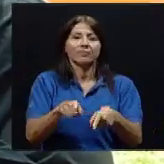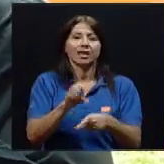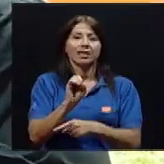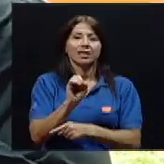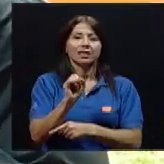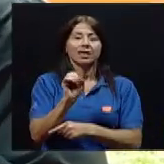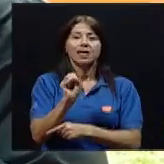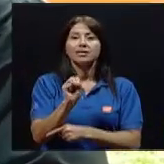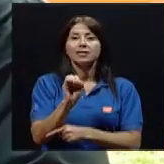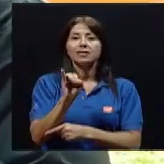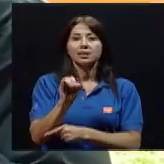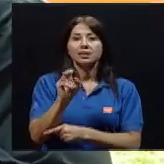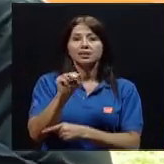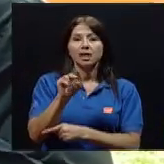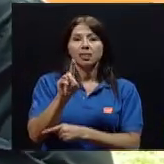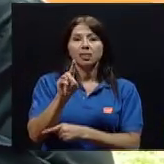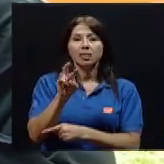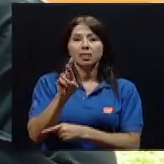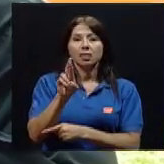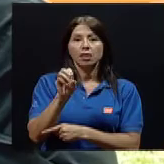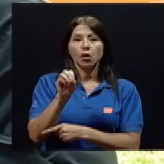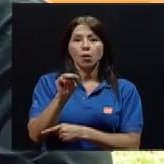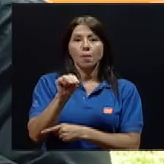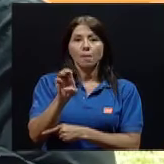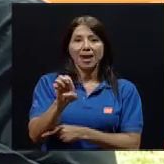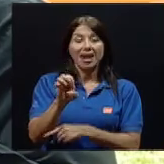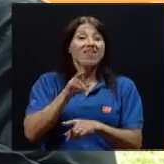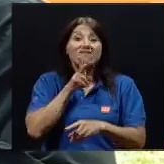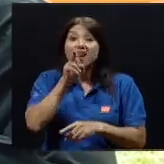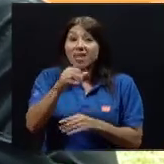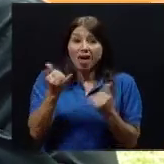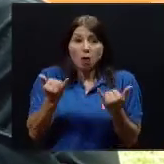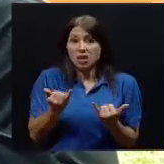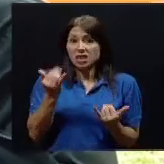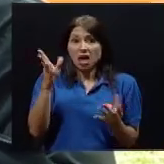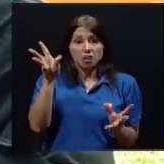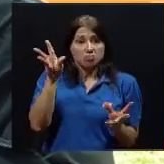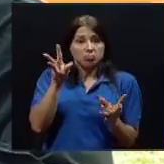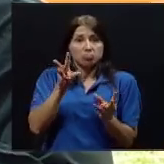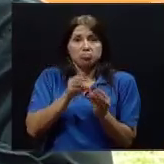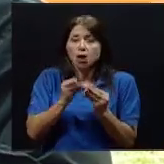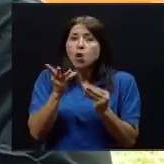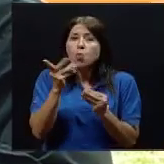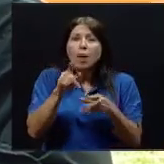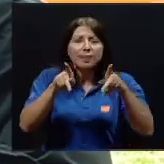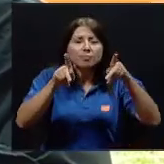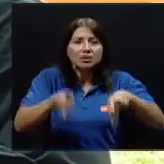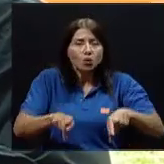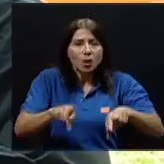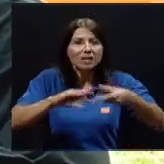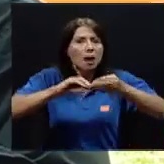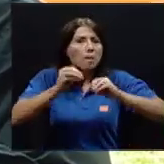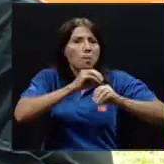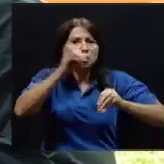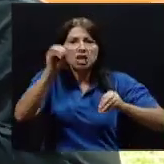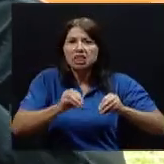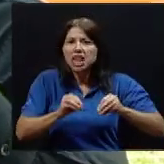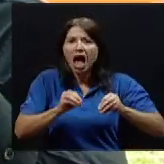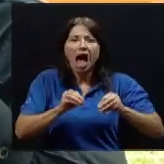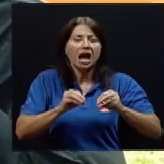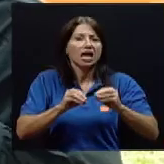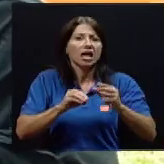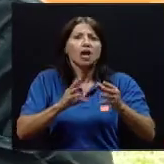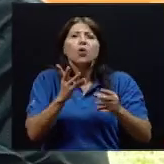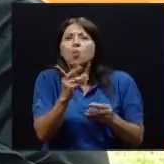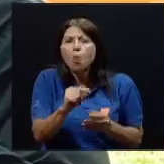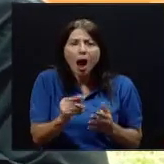no hay una estadística en este momento que le diga que en este país existe un porcentaje de un 5, un 3 o un